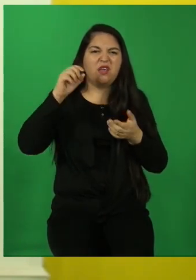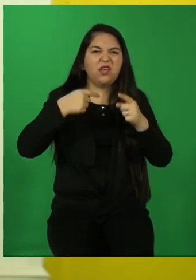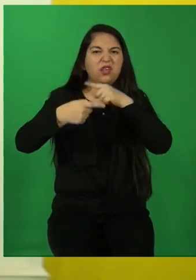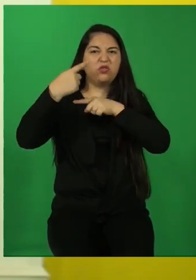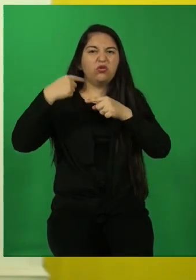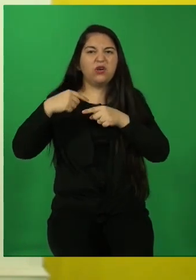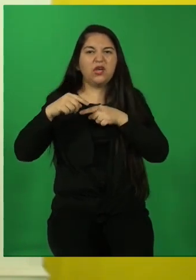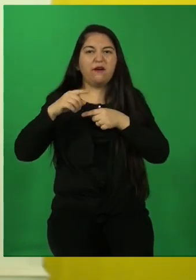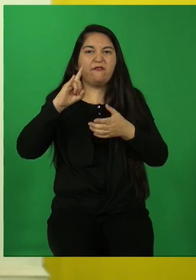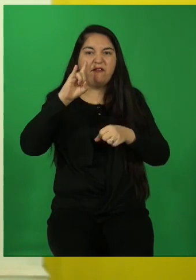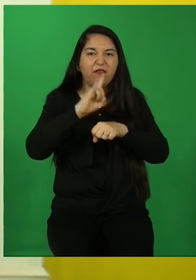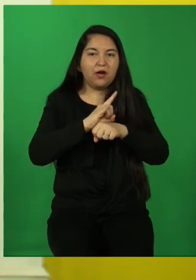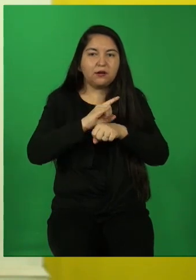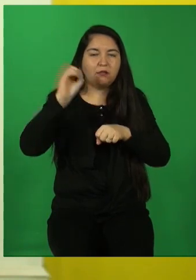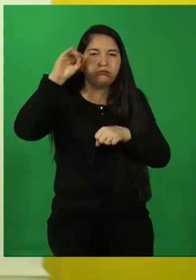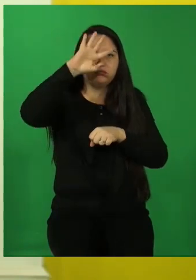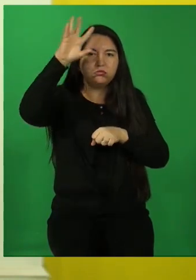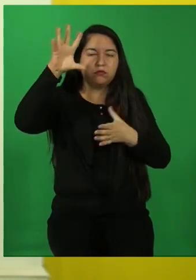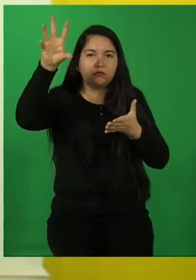historia.